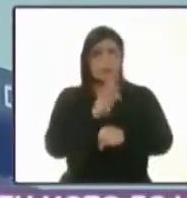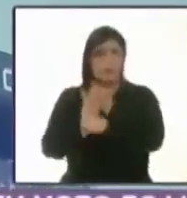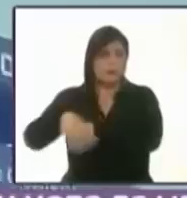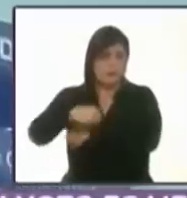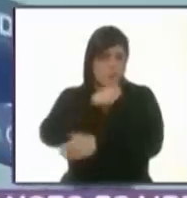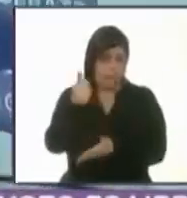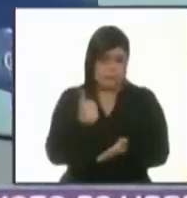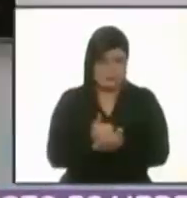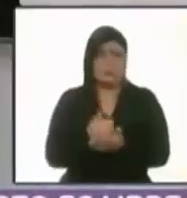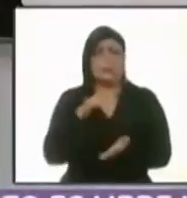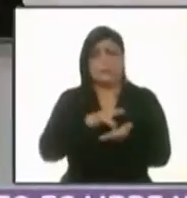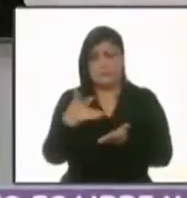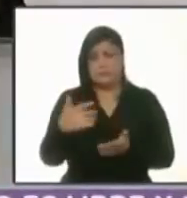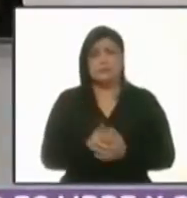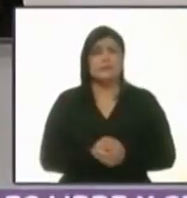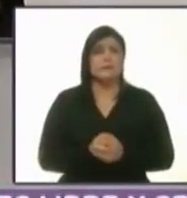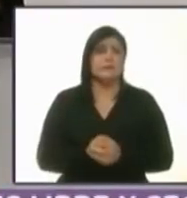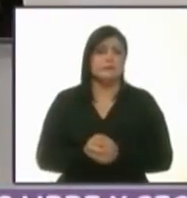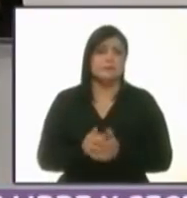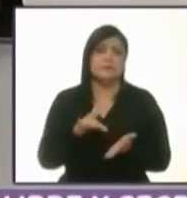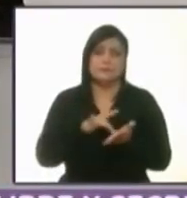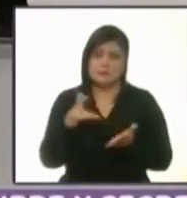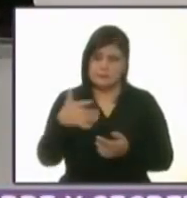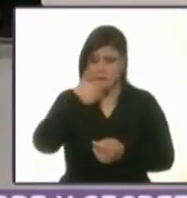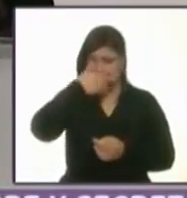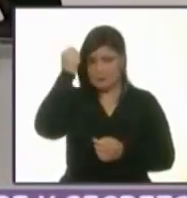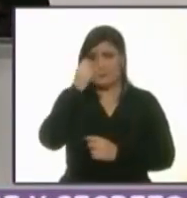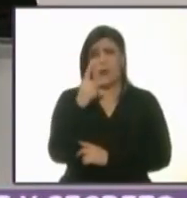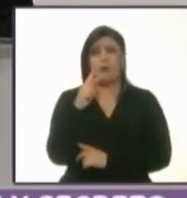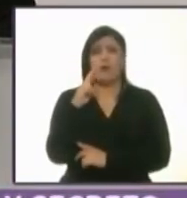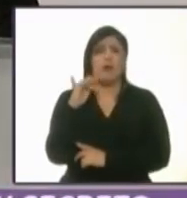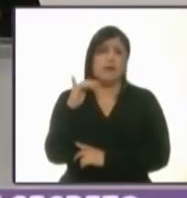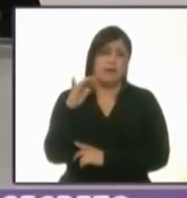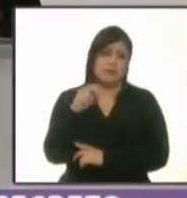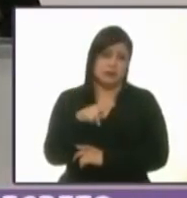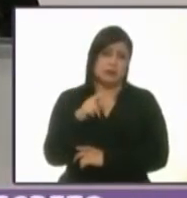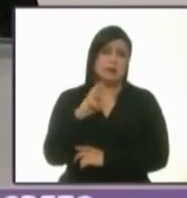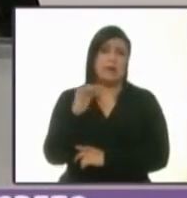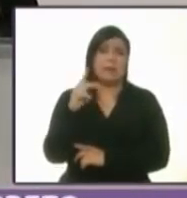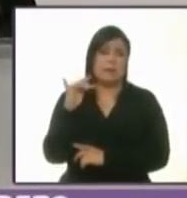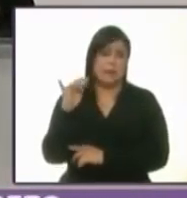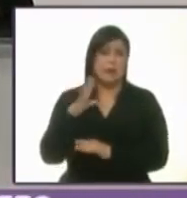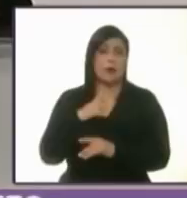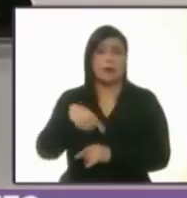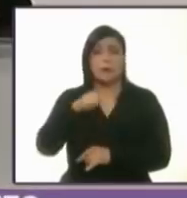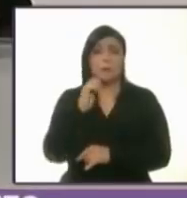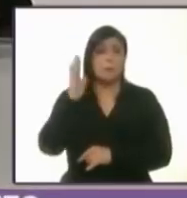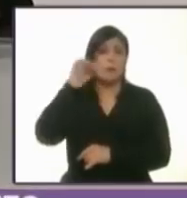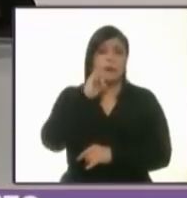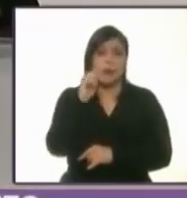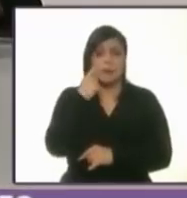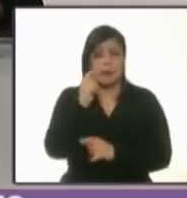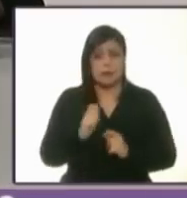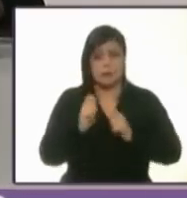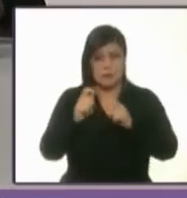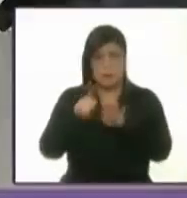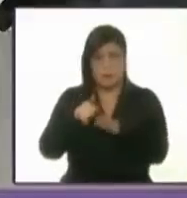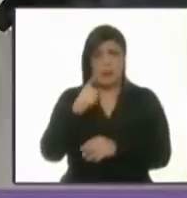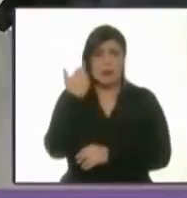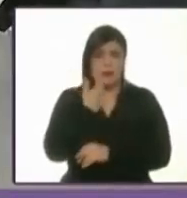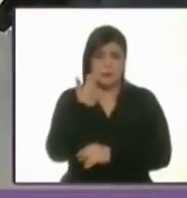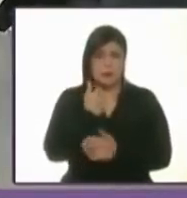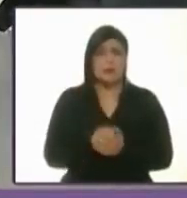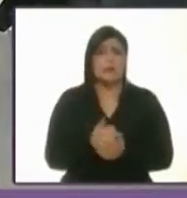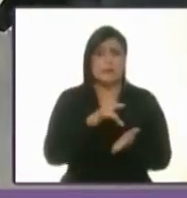la ciudadanía. Gracias. Muchísimas gracias, candidata Purificación Carpinteiro. Nadie ha pedido el uso de la voz. Se lo damos a Marco Rascón.